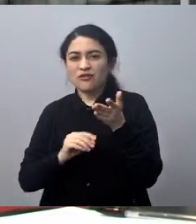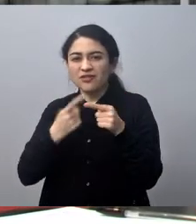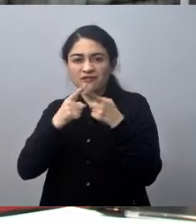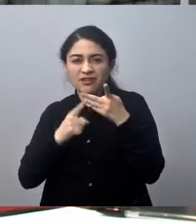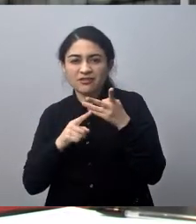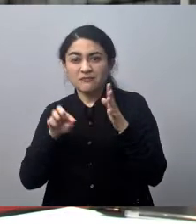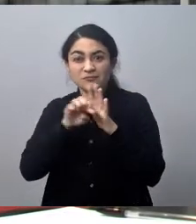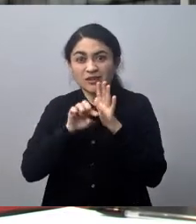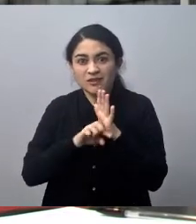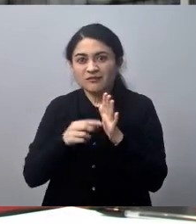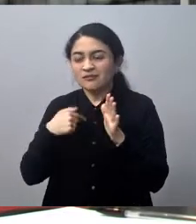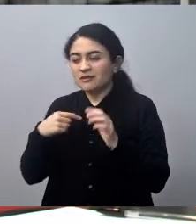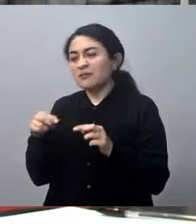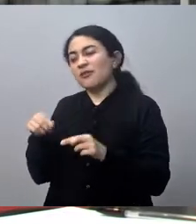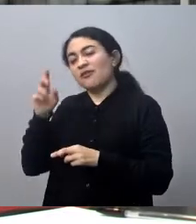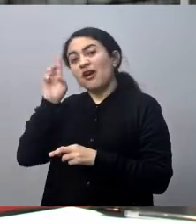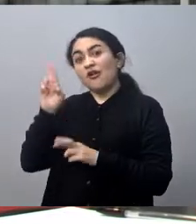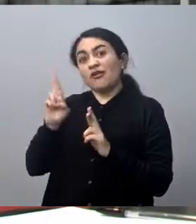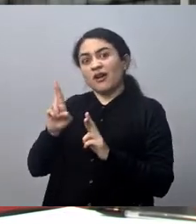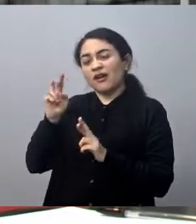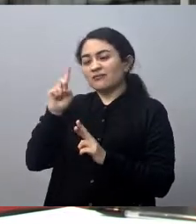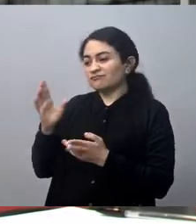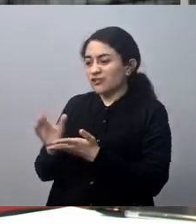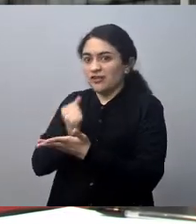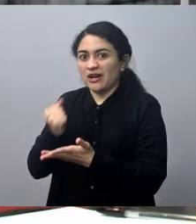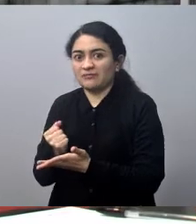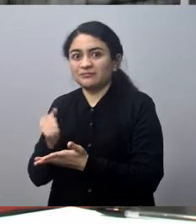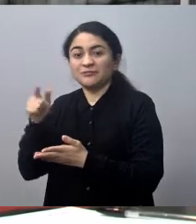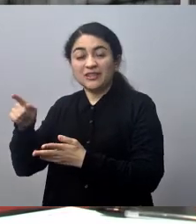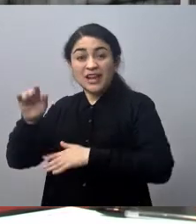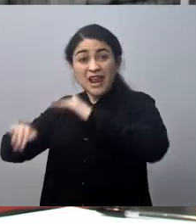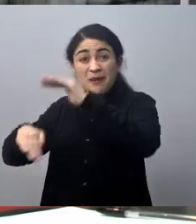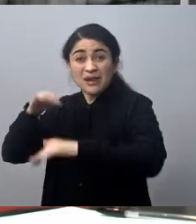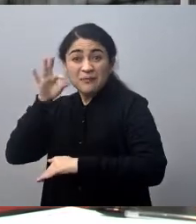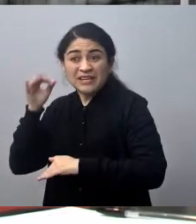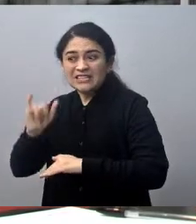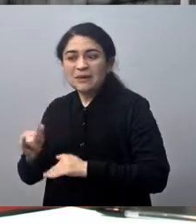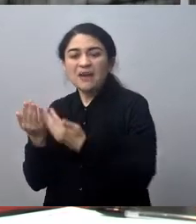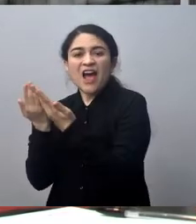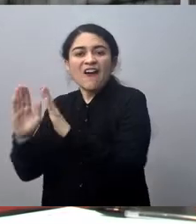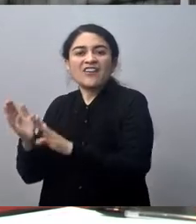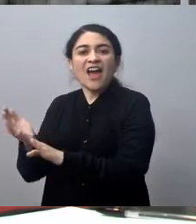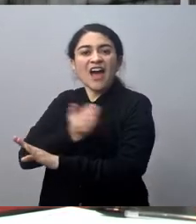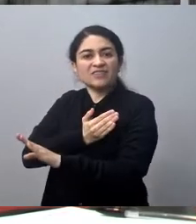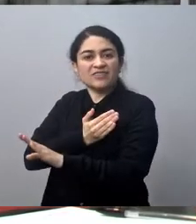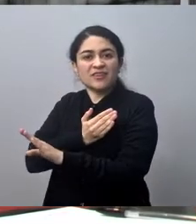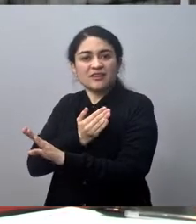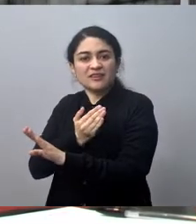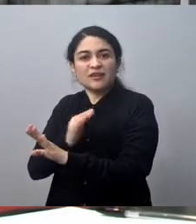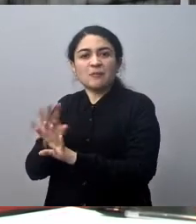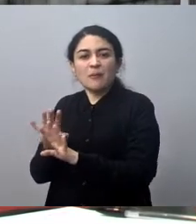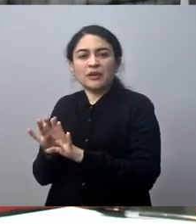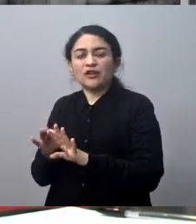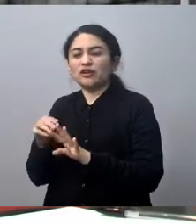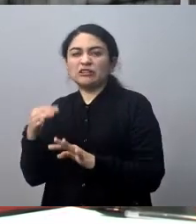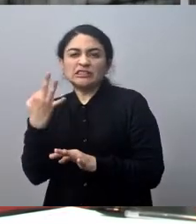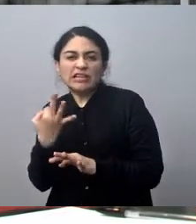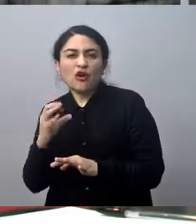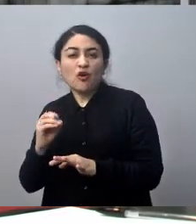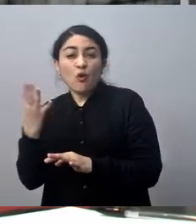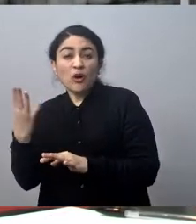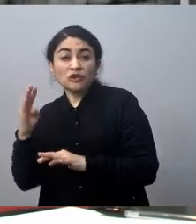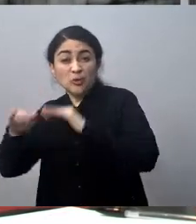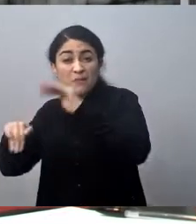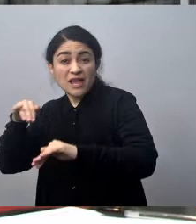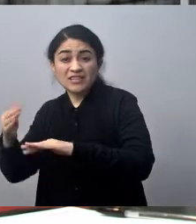Esperamos que nos salga todo bien y podamos tener la temporada, porque en la Playa Amarilla siempre se abre antes que el resto de las playas. Son como tres playas en la región que se